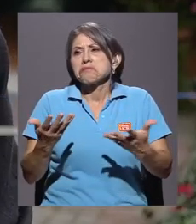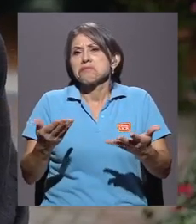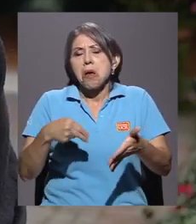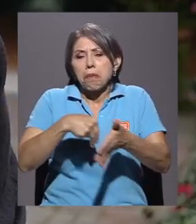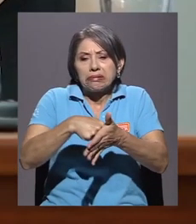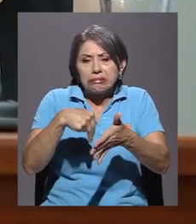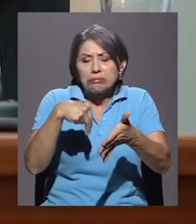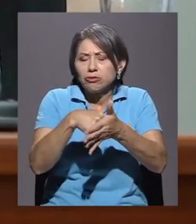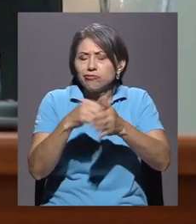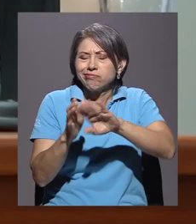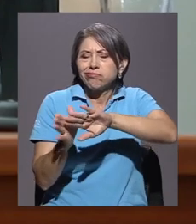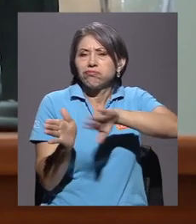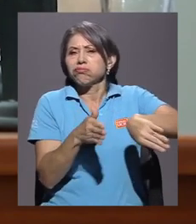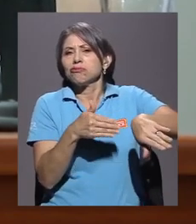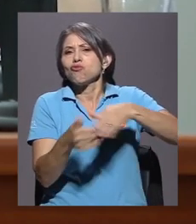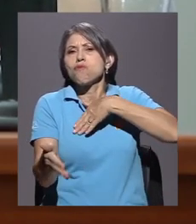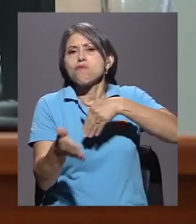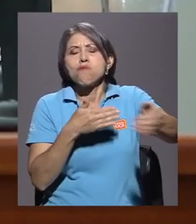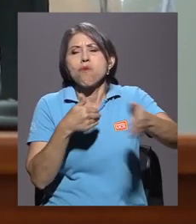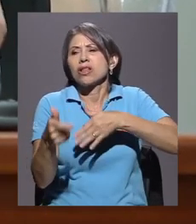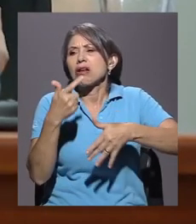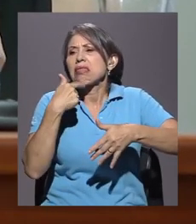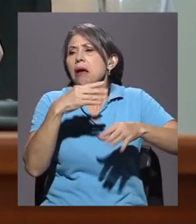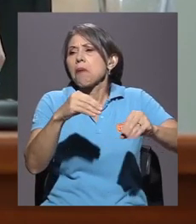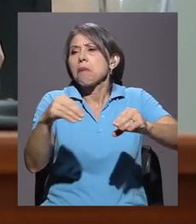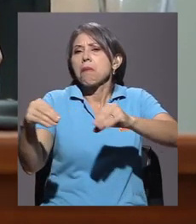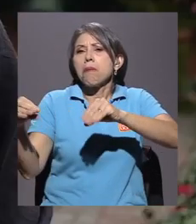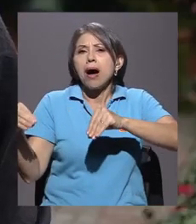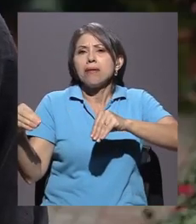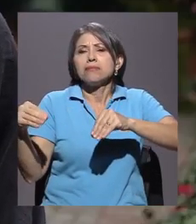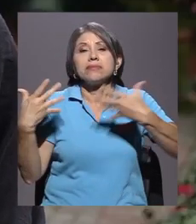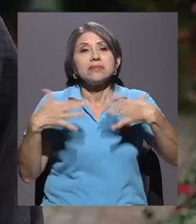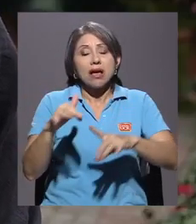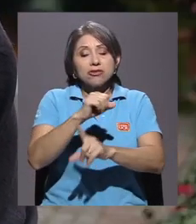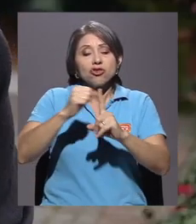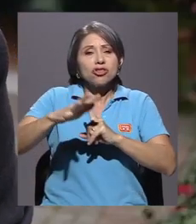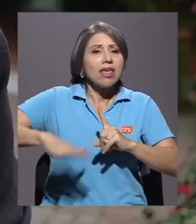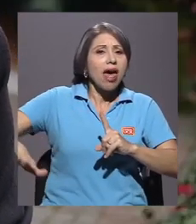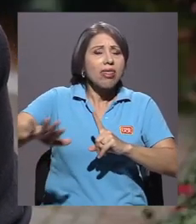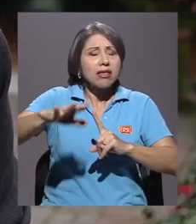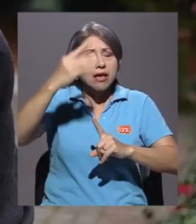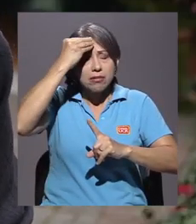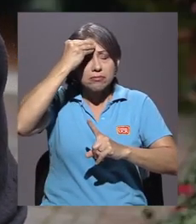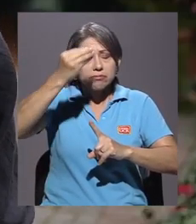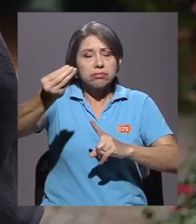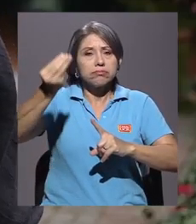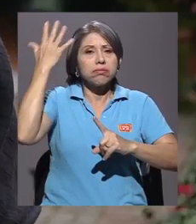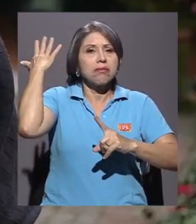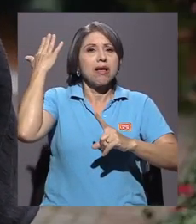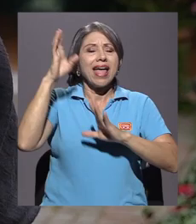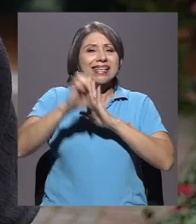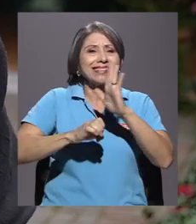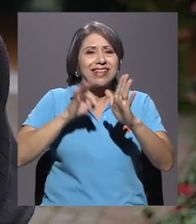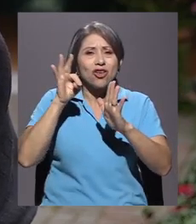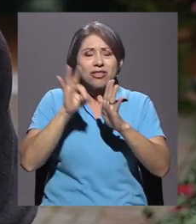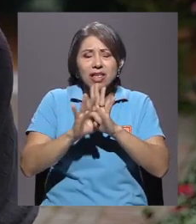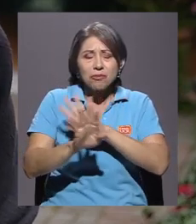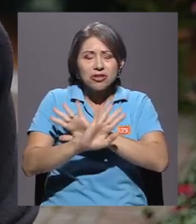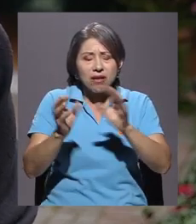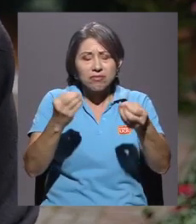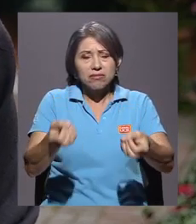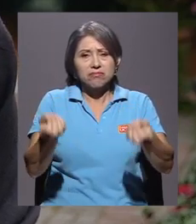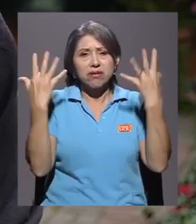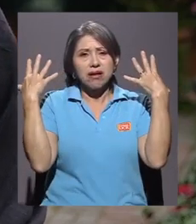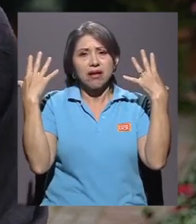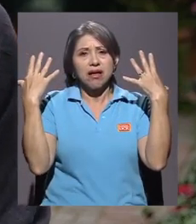obstáculos o lo que diga X, Y o Z. Hay que cambiar el chiste en la sociedad, ¿verdad? Quitar todos los estereotipos que existen